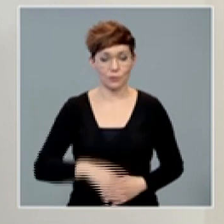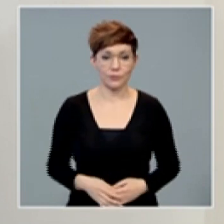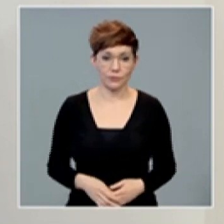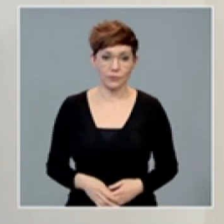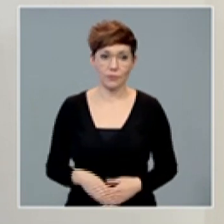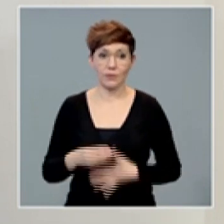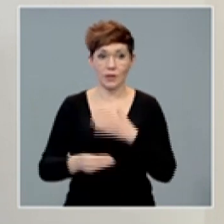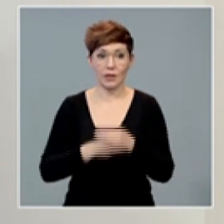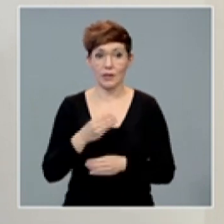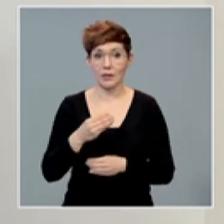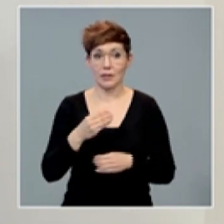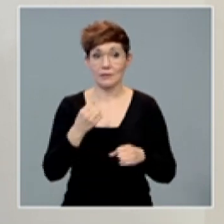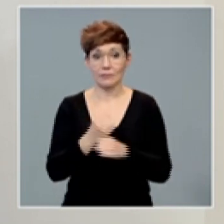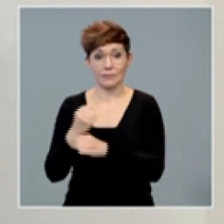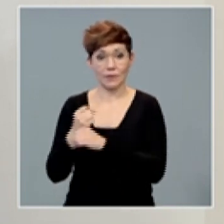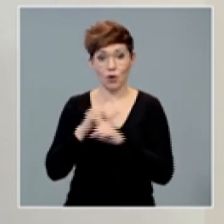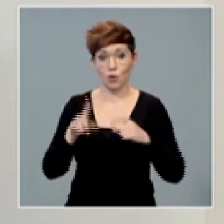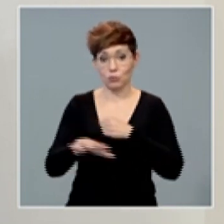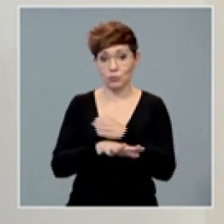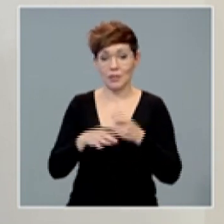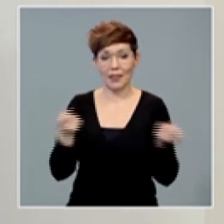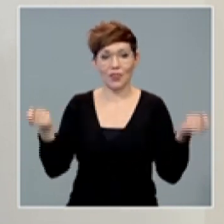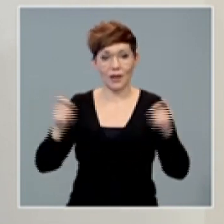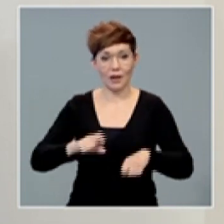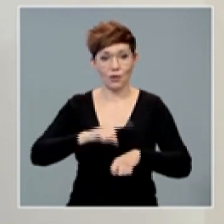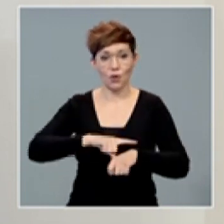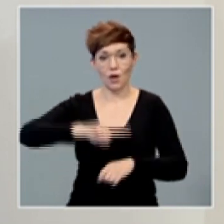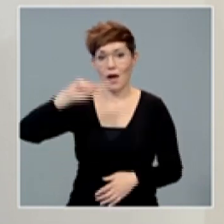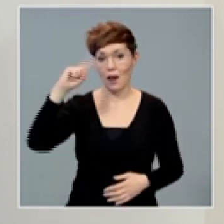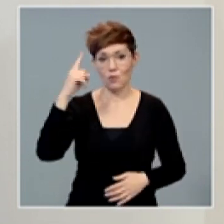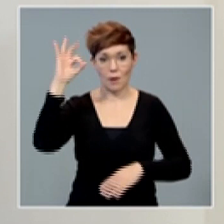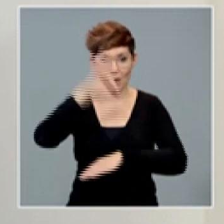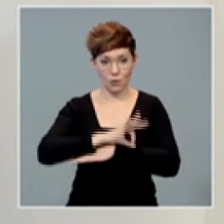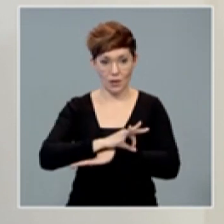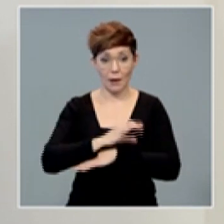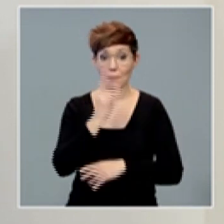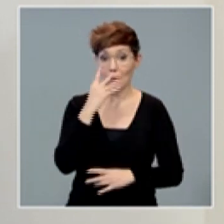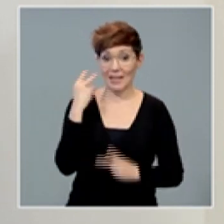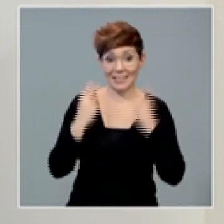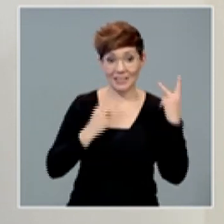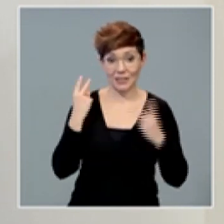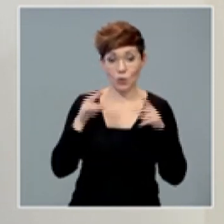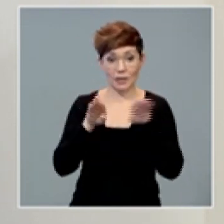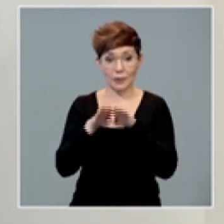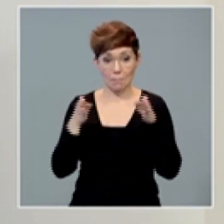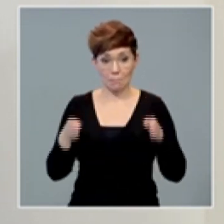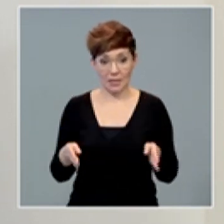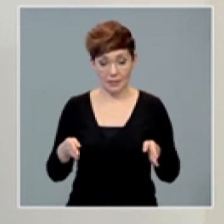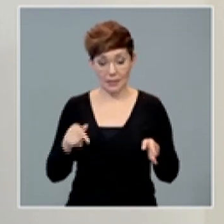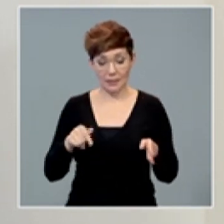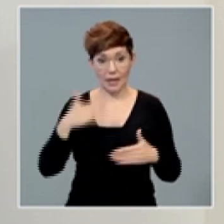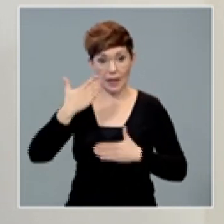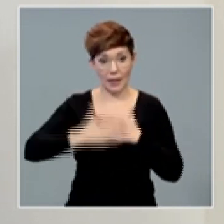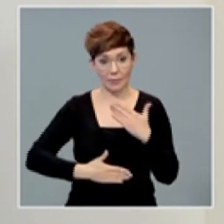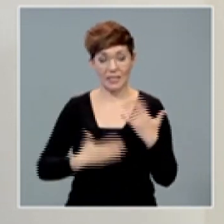Cierre de toda la actividad no esencial a la una de la madrugada. En hostelería y restauración, mesas con un límite de